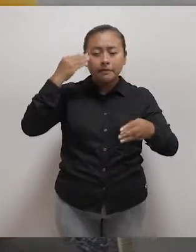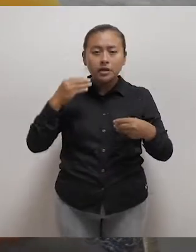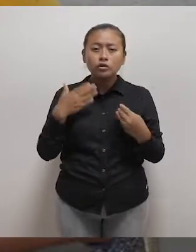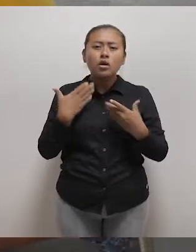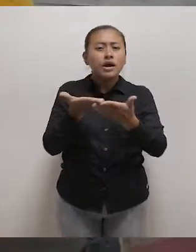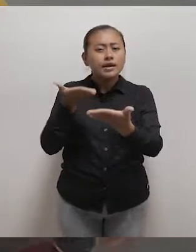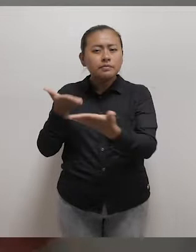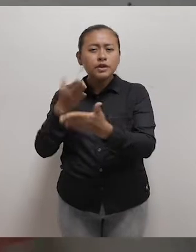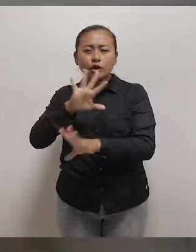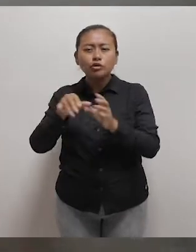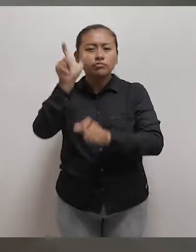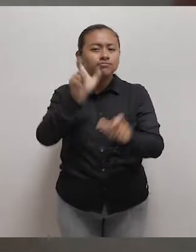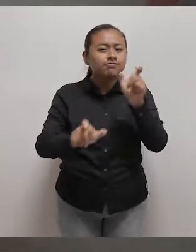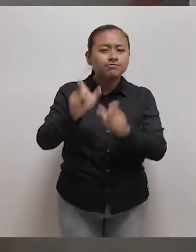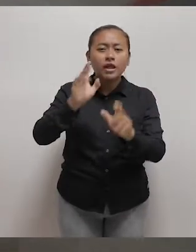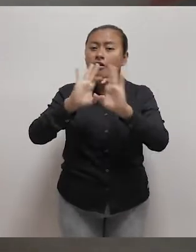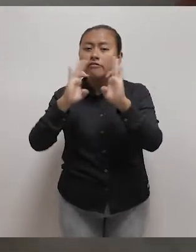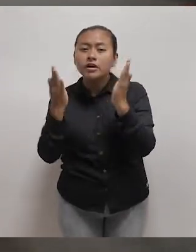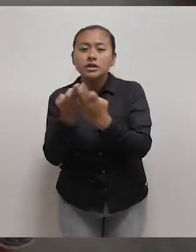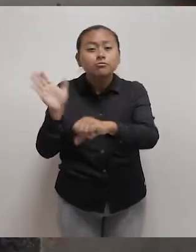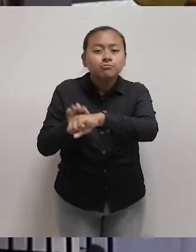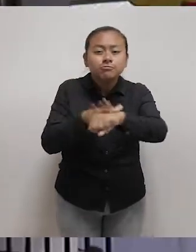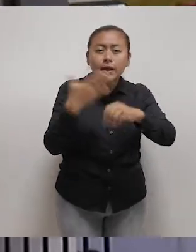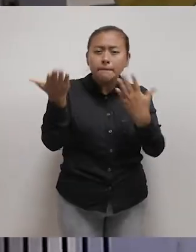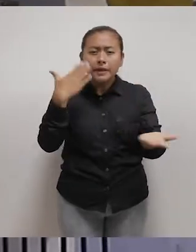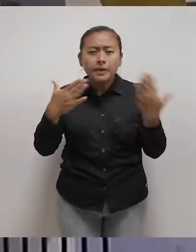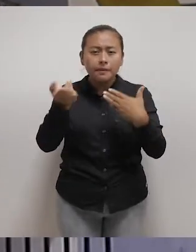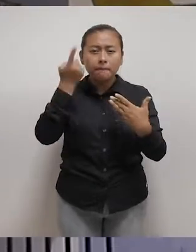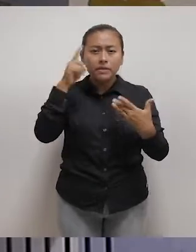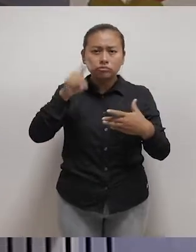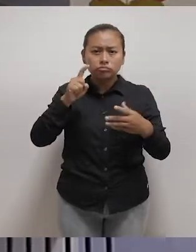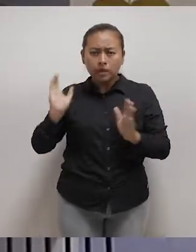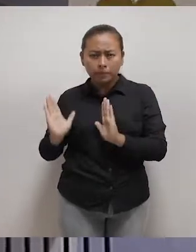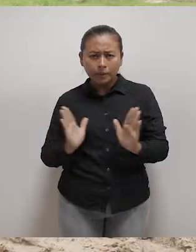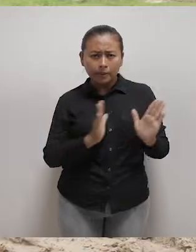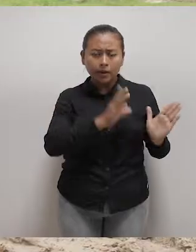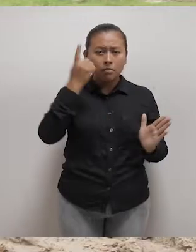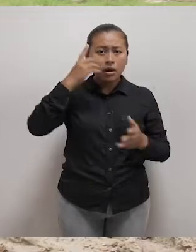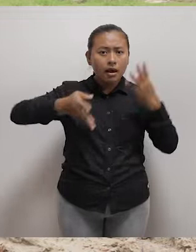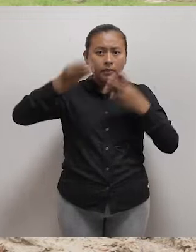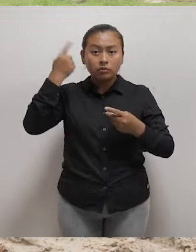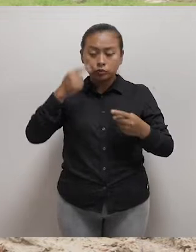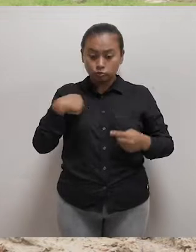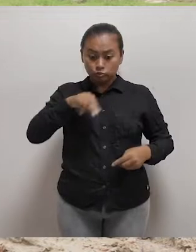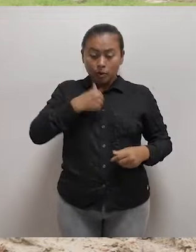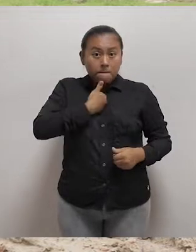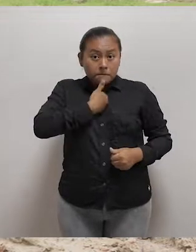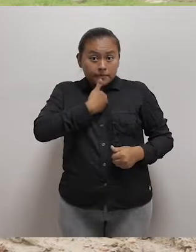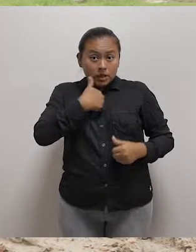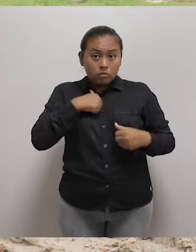invitaría a todas las personas, familiares, vecinos, a prepararnos mejor para nosotros mismos